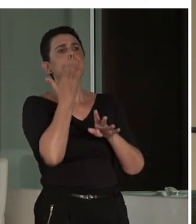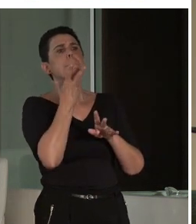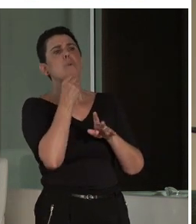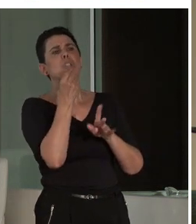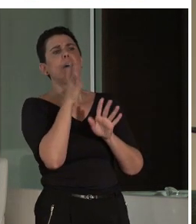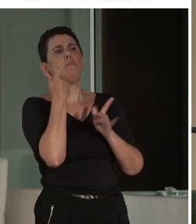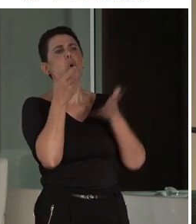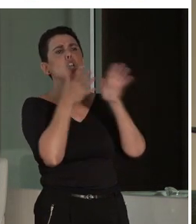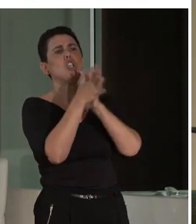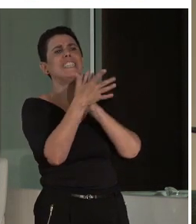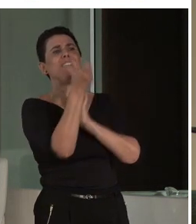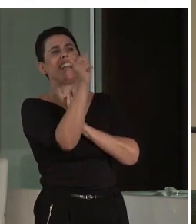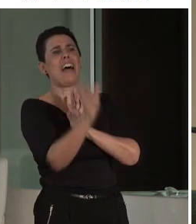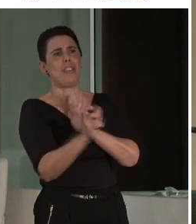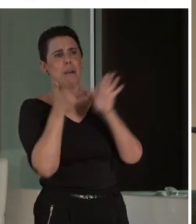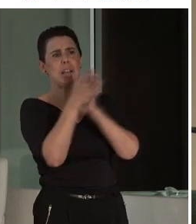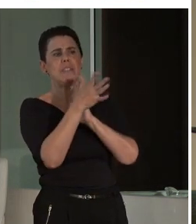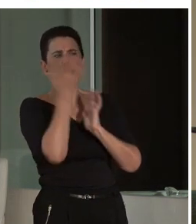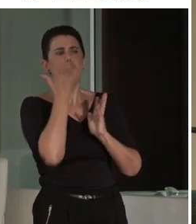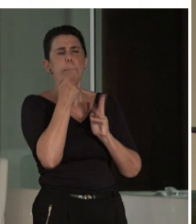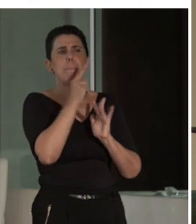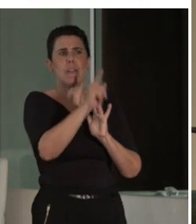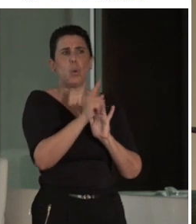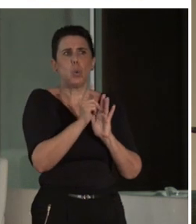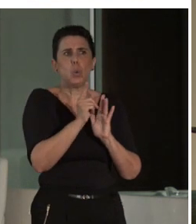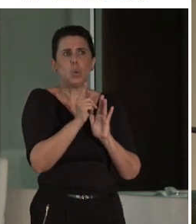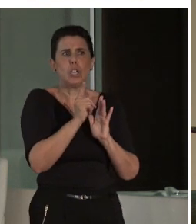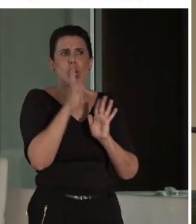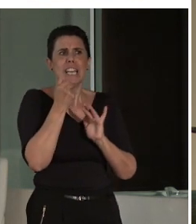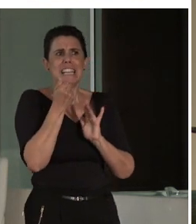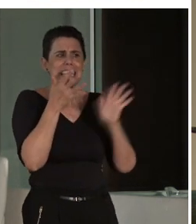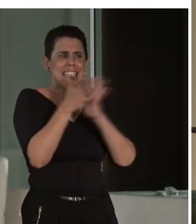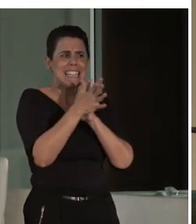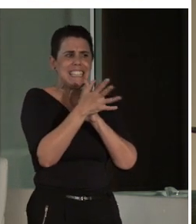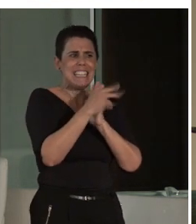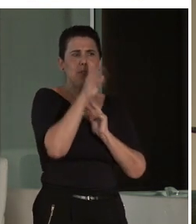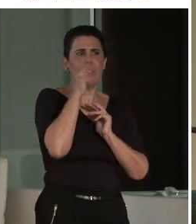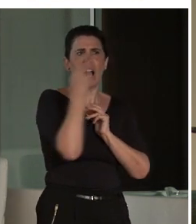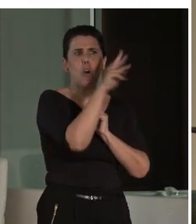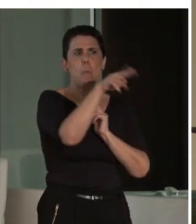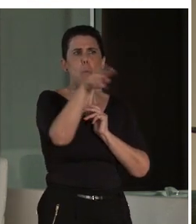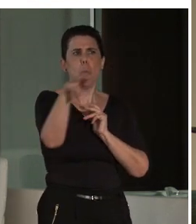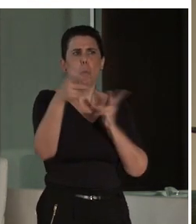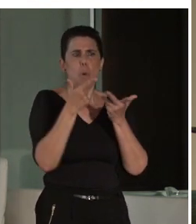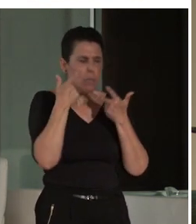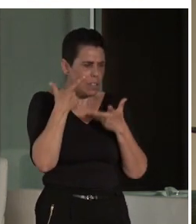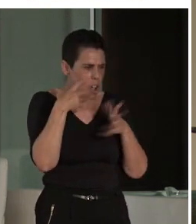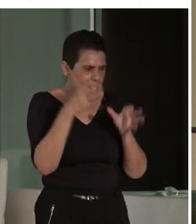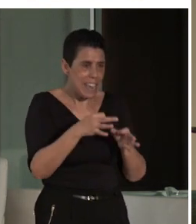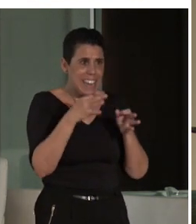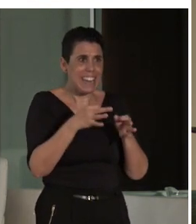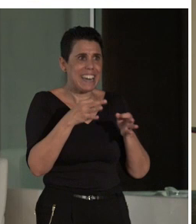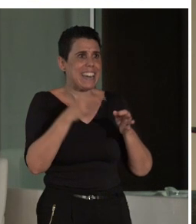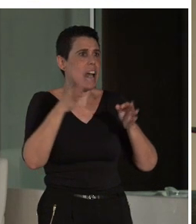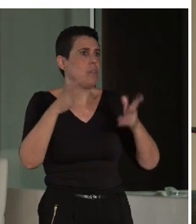nosotros somos bastante críticos y en la semántica de los museos, el museo en realidad, todas las referencias que hacen los